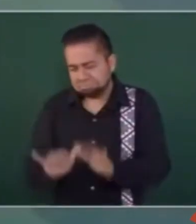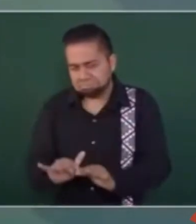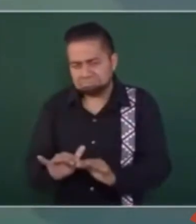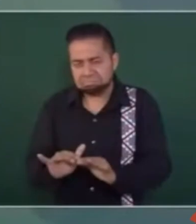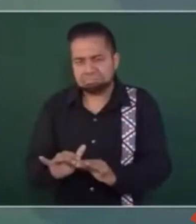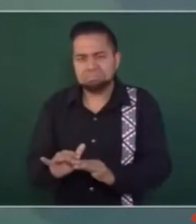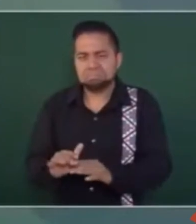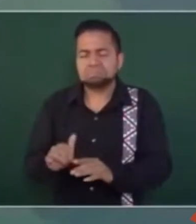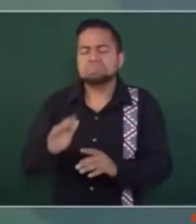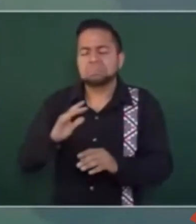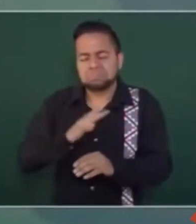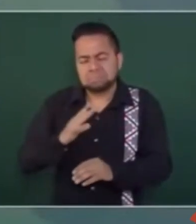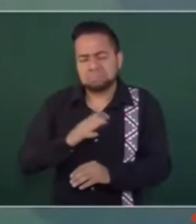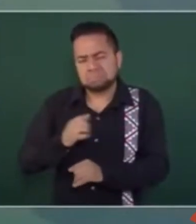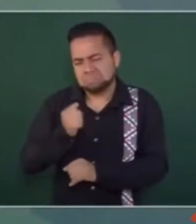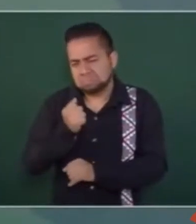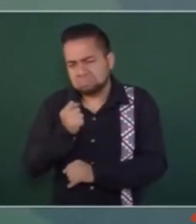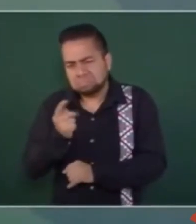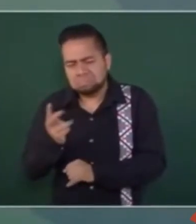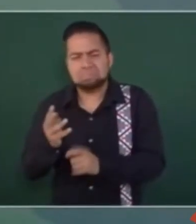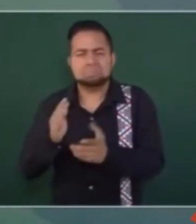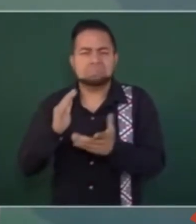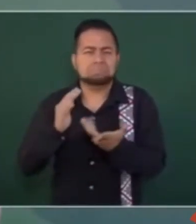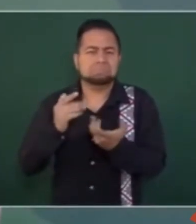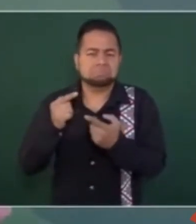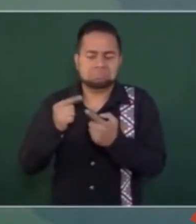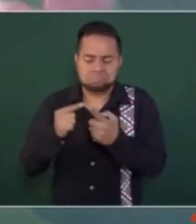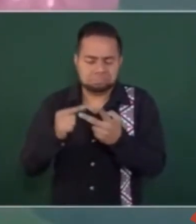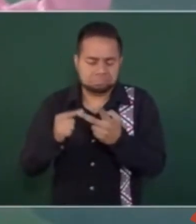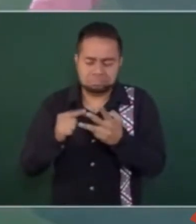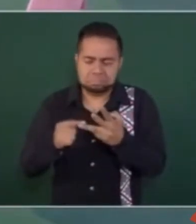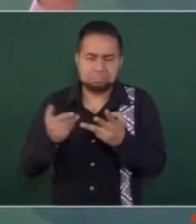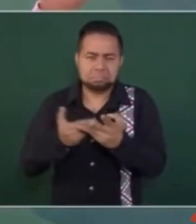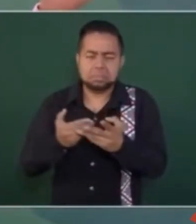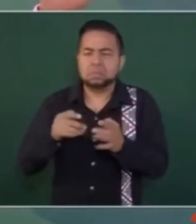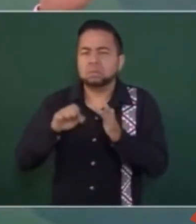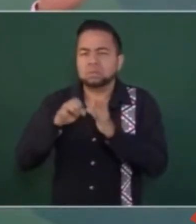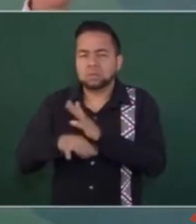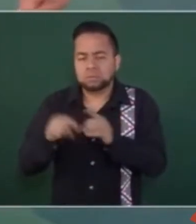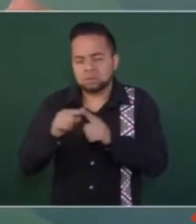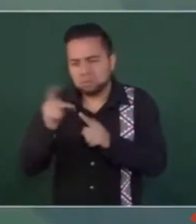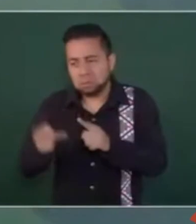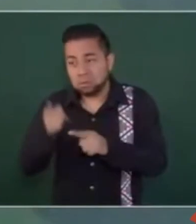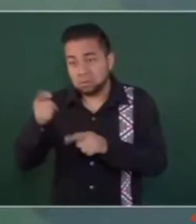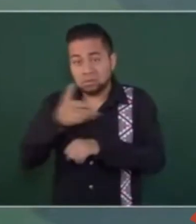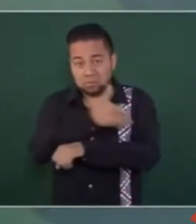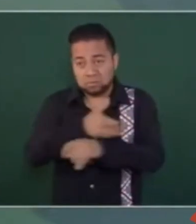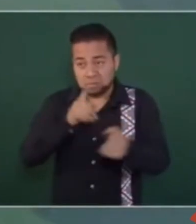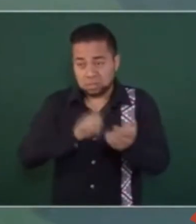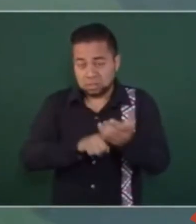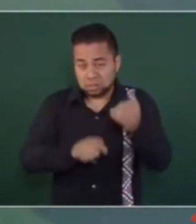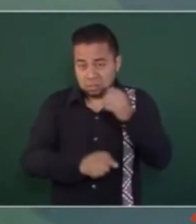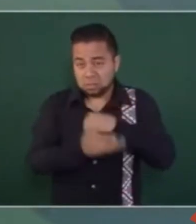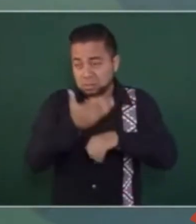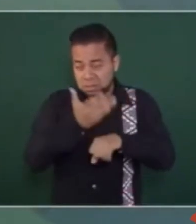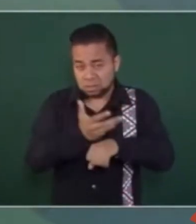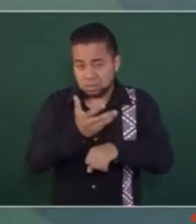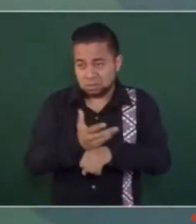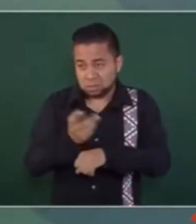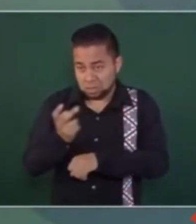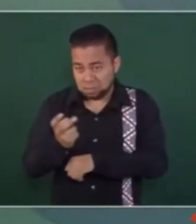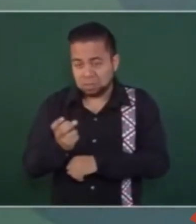piden ciertos requisitos, si se tienen familiares en Estados Unidos, eso lo están